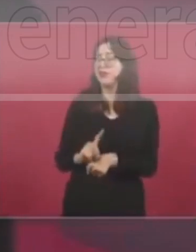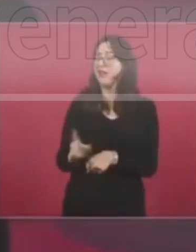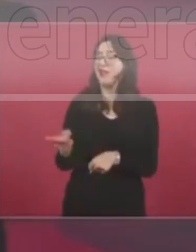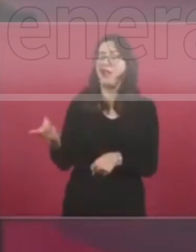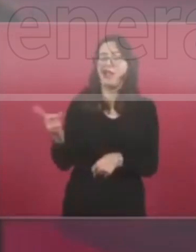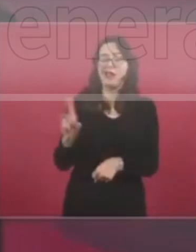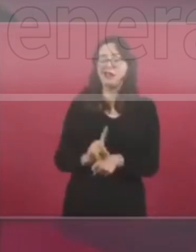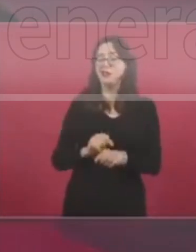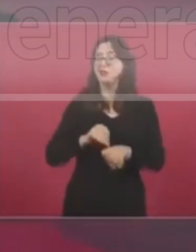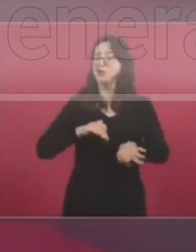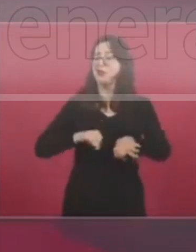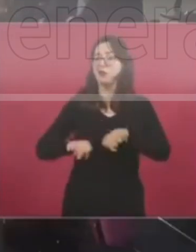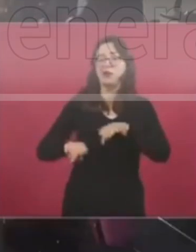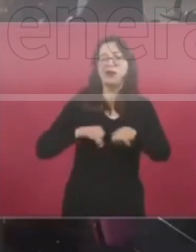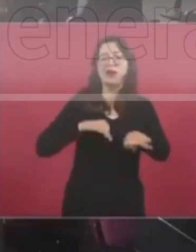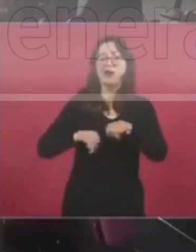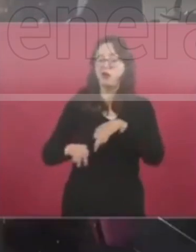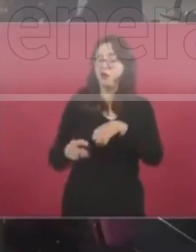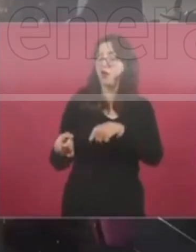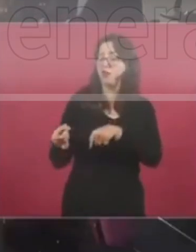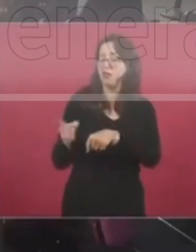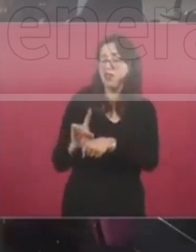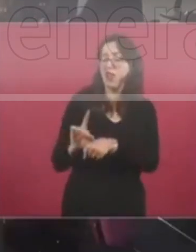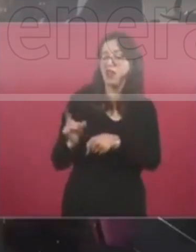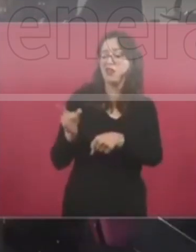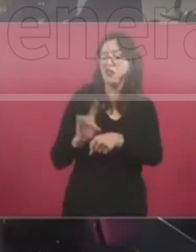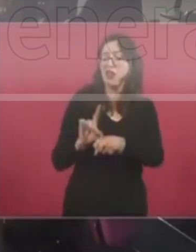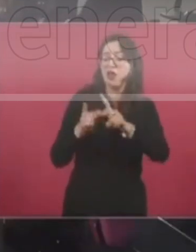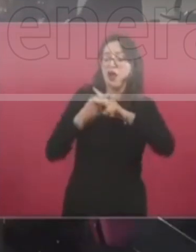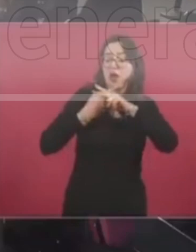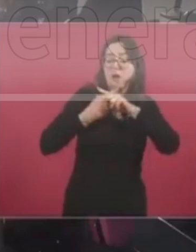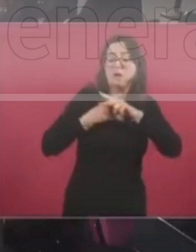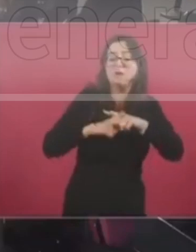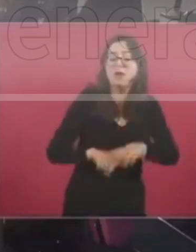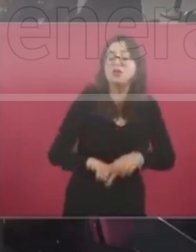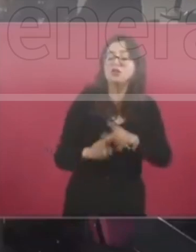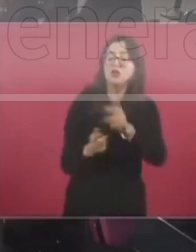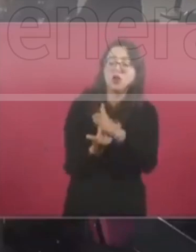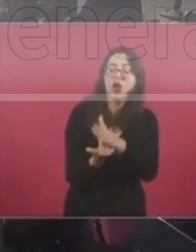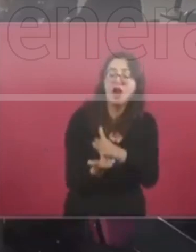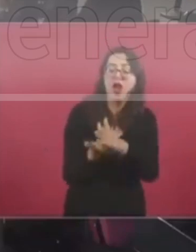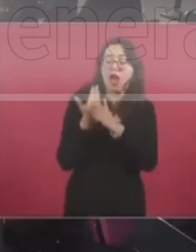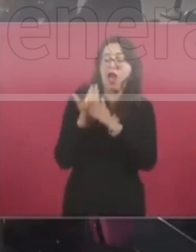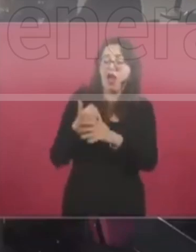aquí los que estamos desde las seis de la mañana